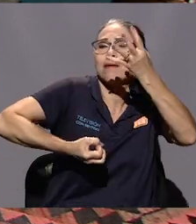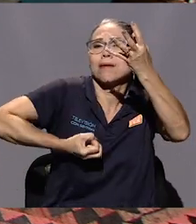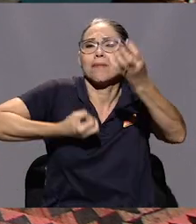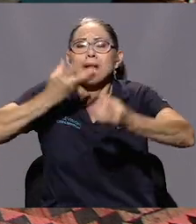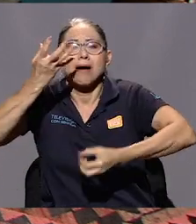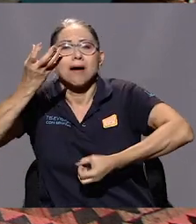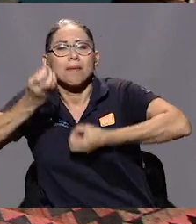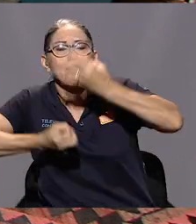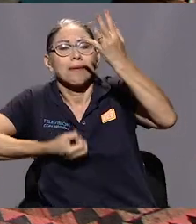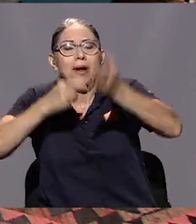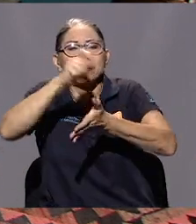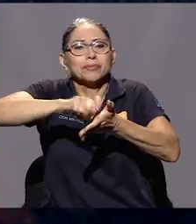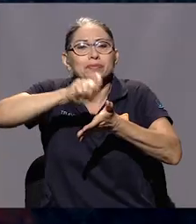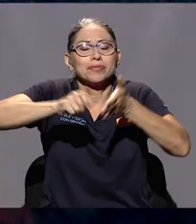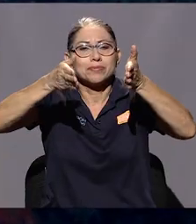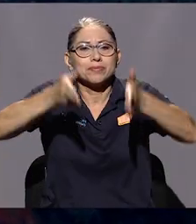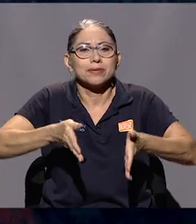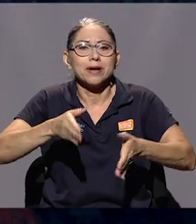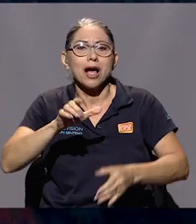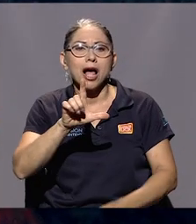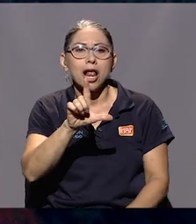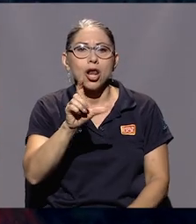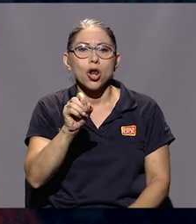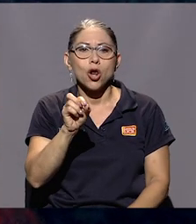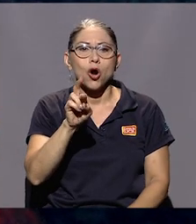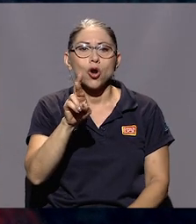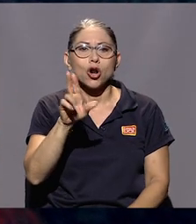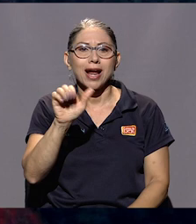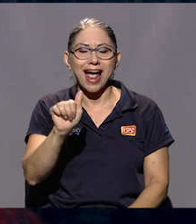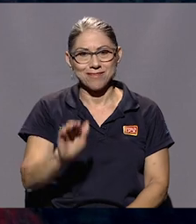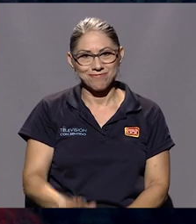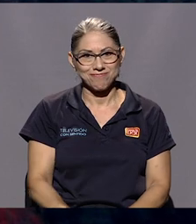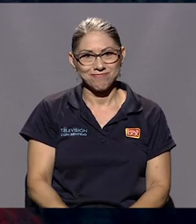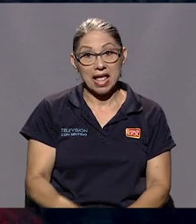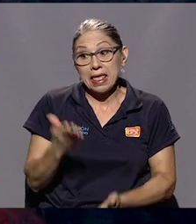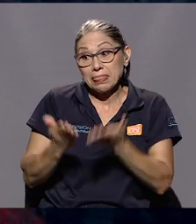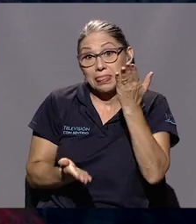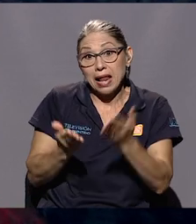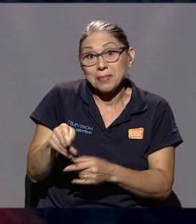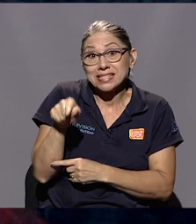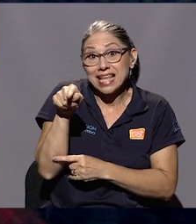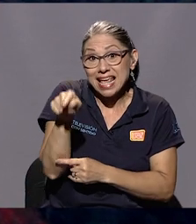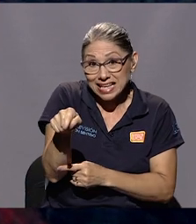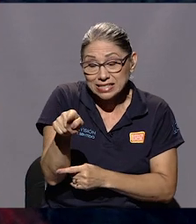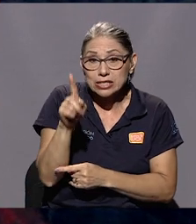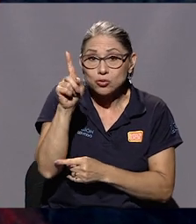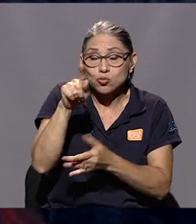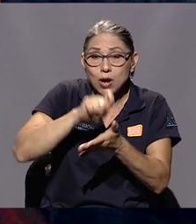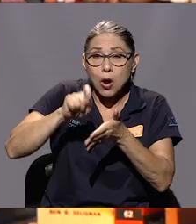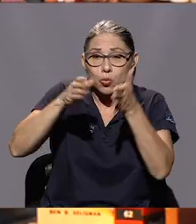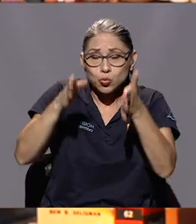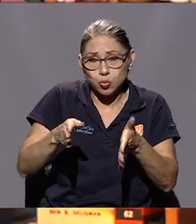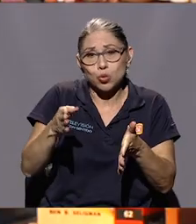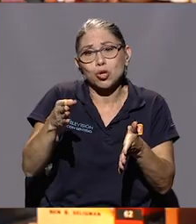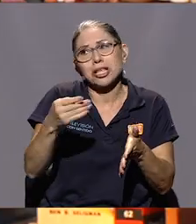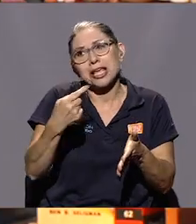Es quizás uno de los pocos autores de los que yo podría decir que he